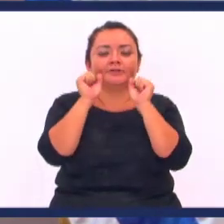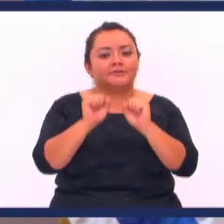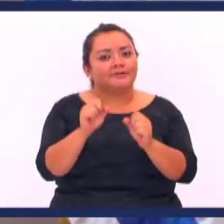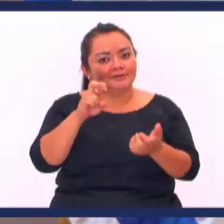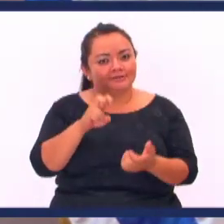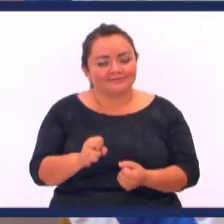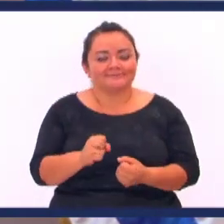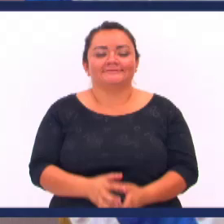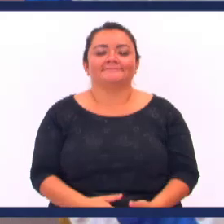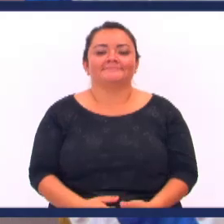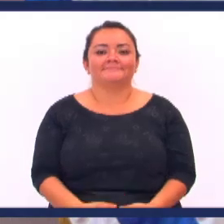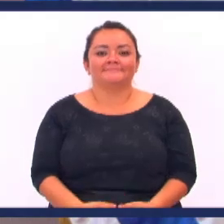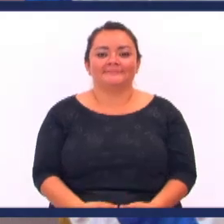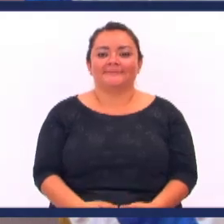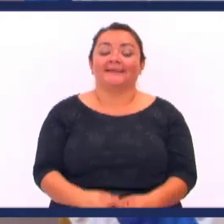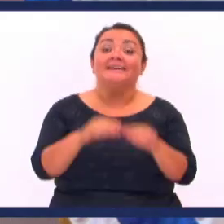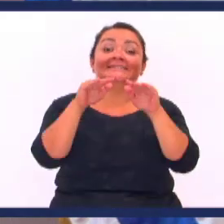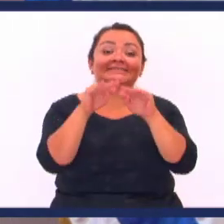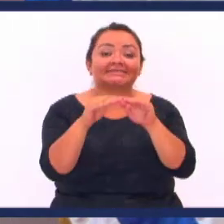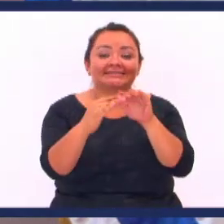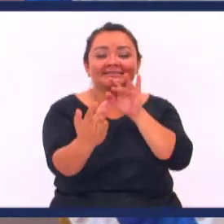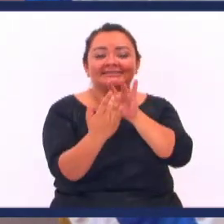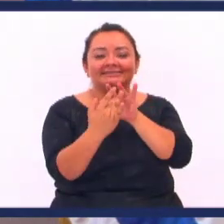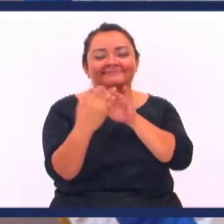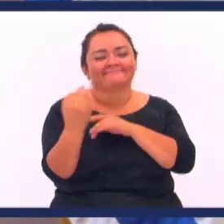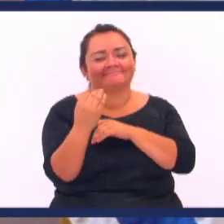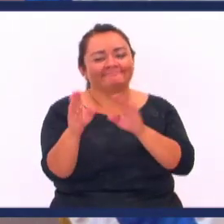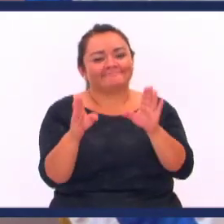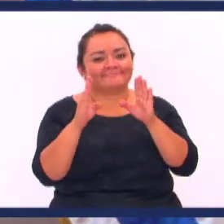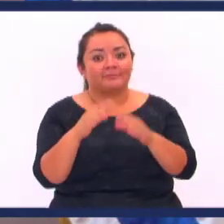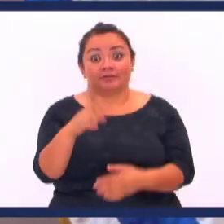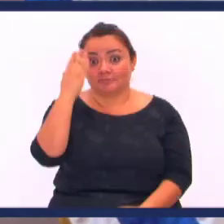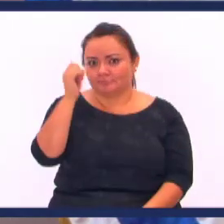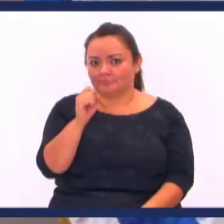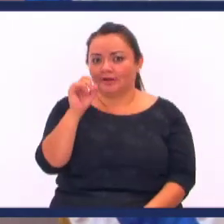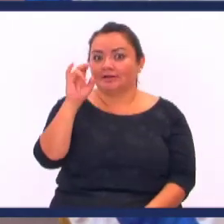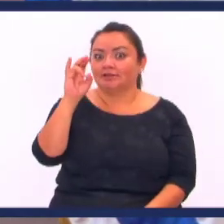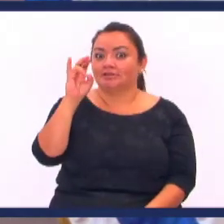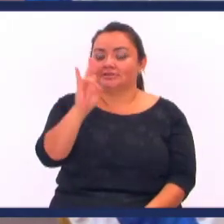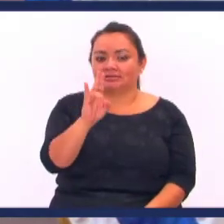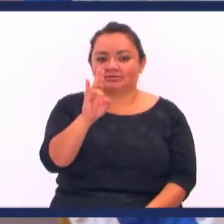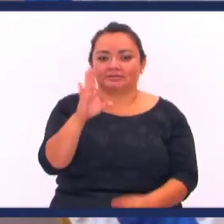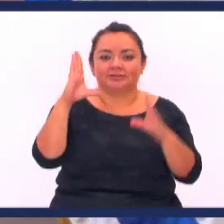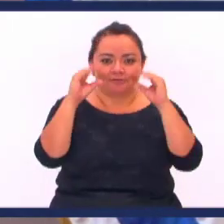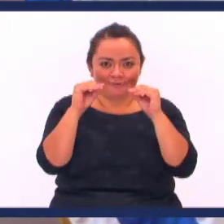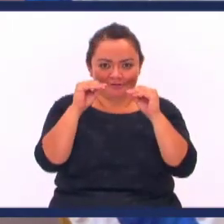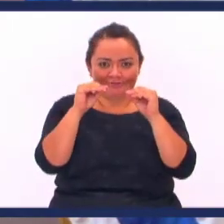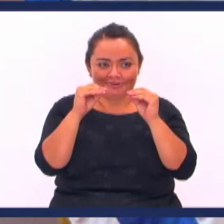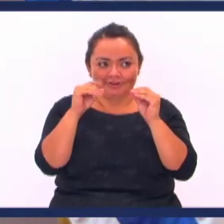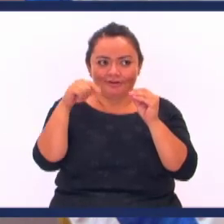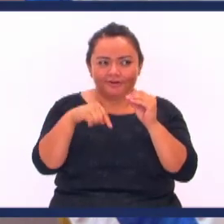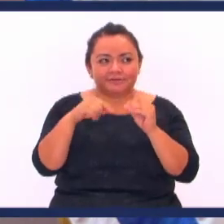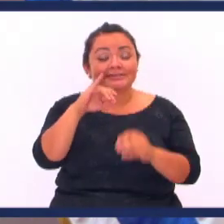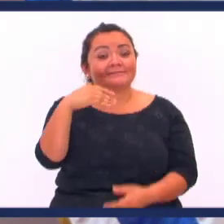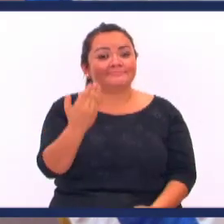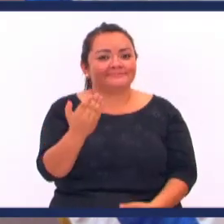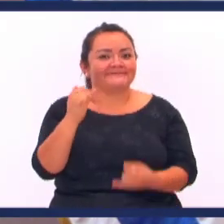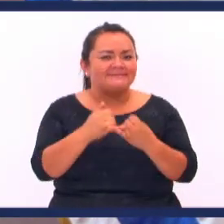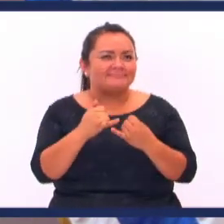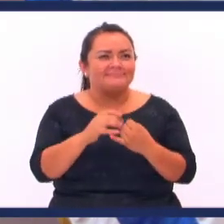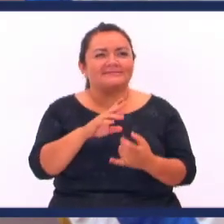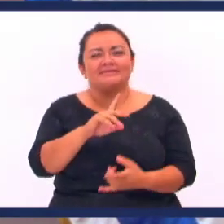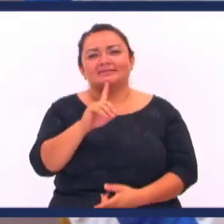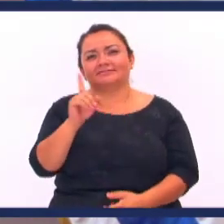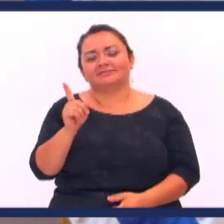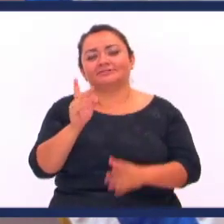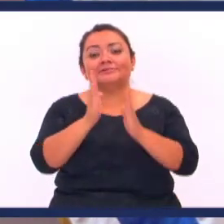sentarse amigos y hermanos Una vez más gracias por esa fiel sintonía Y no olviden que a las 7 de la noche de hoy Después del culto de las 4